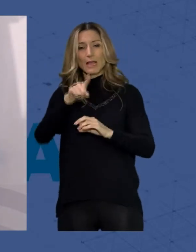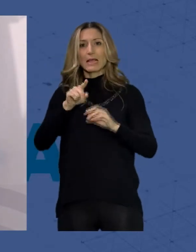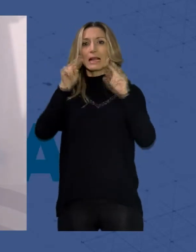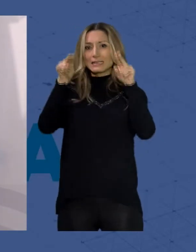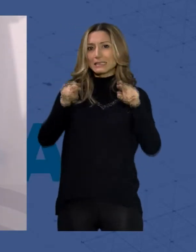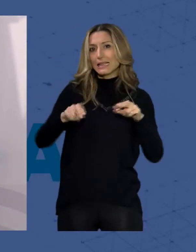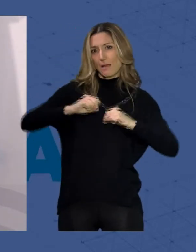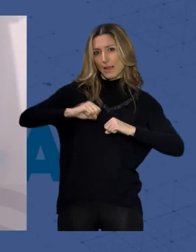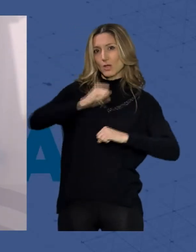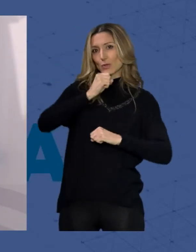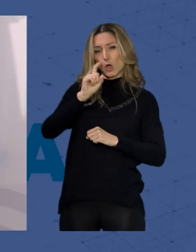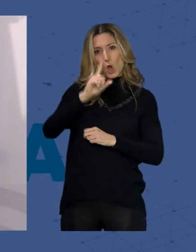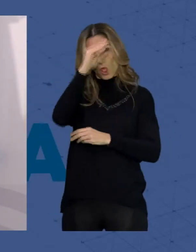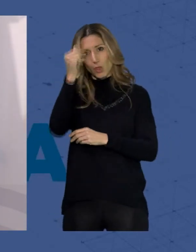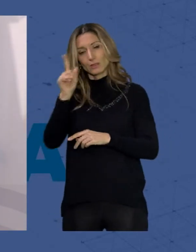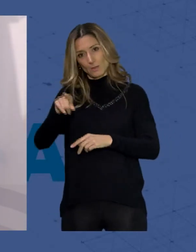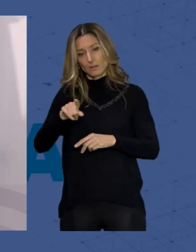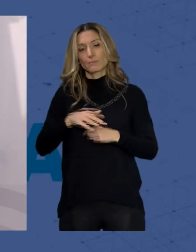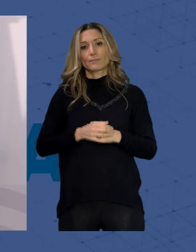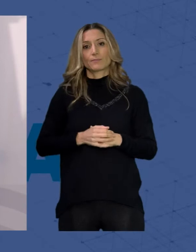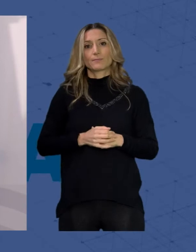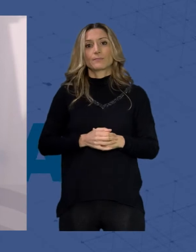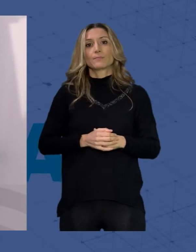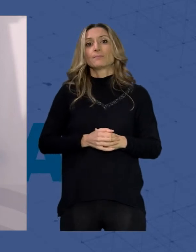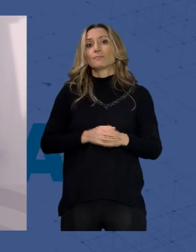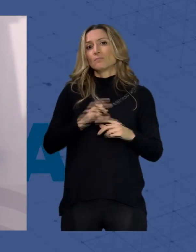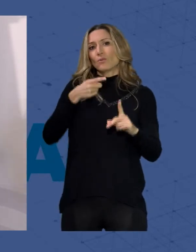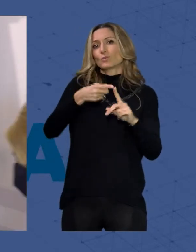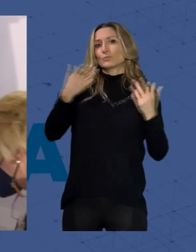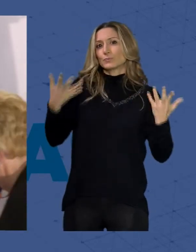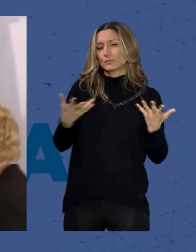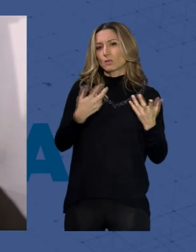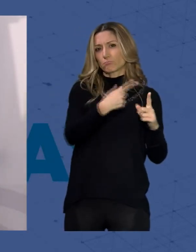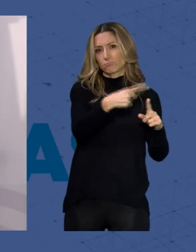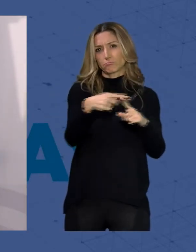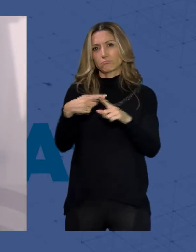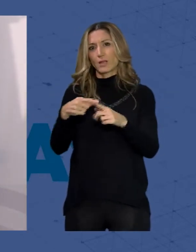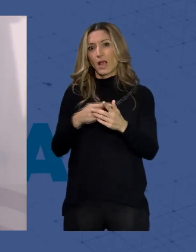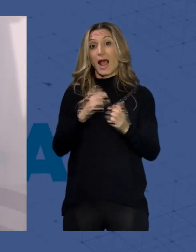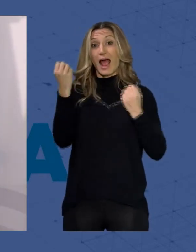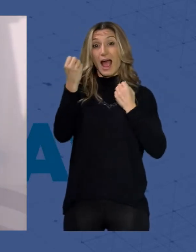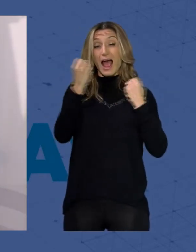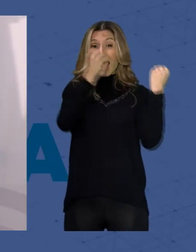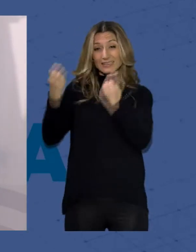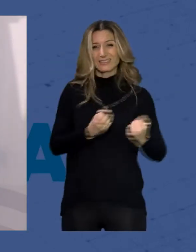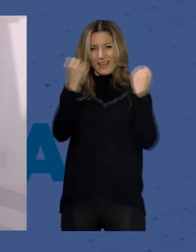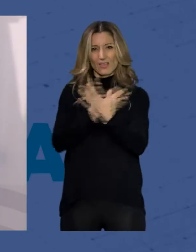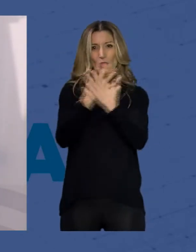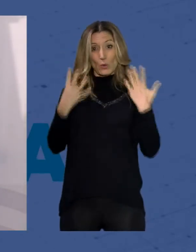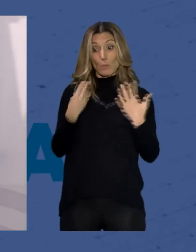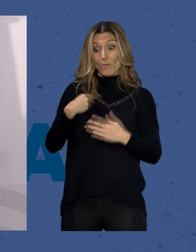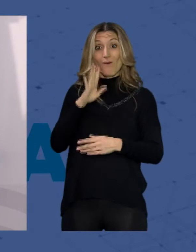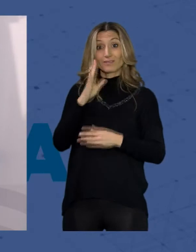no nos olvidamos tampoco de la hospitalaria. Y se trata de una serie de 19 actividades, como digo, en las que